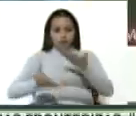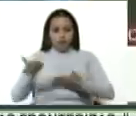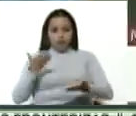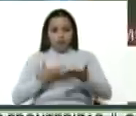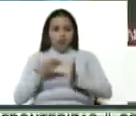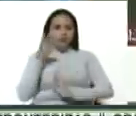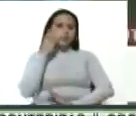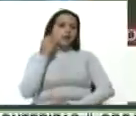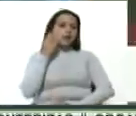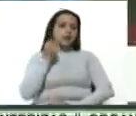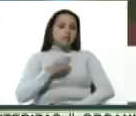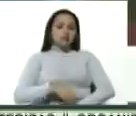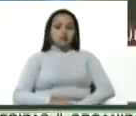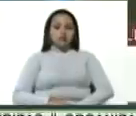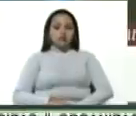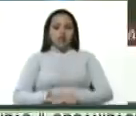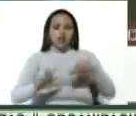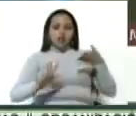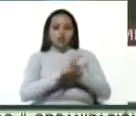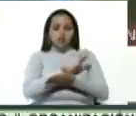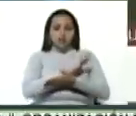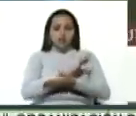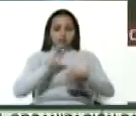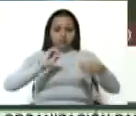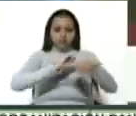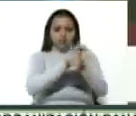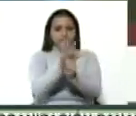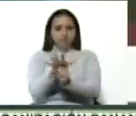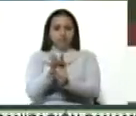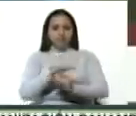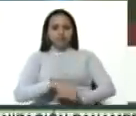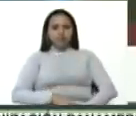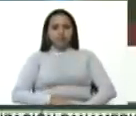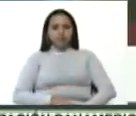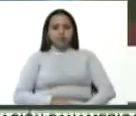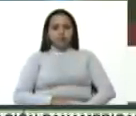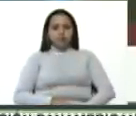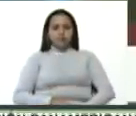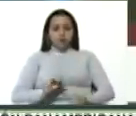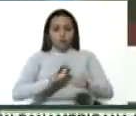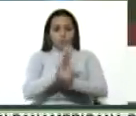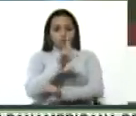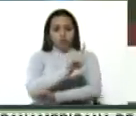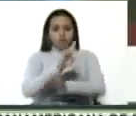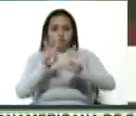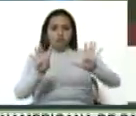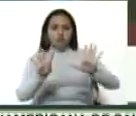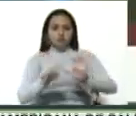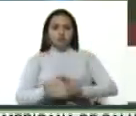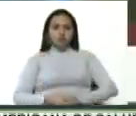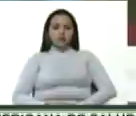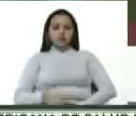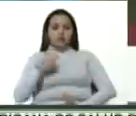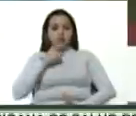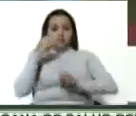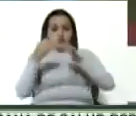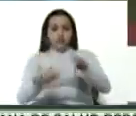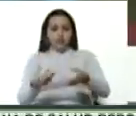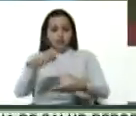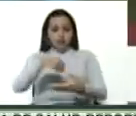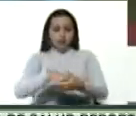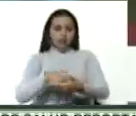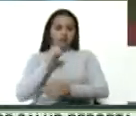experiencias sobre la pandemia, el coronavirus, el COVID-19, la realidad en Rusia,